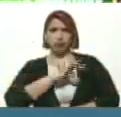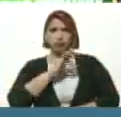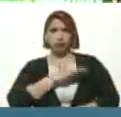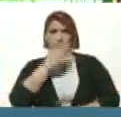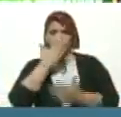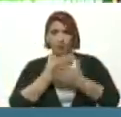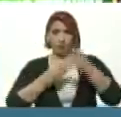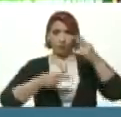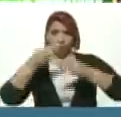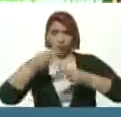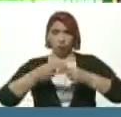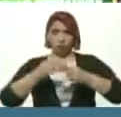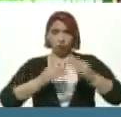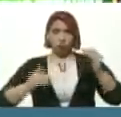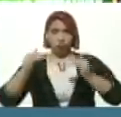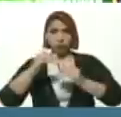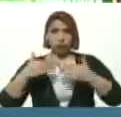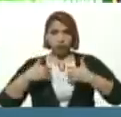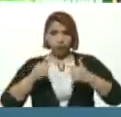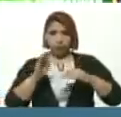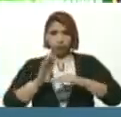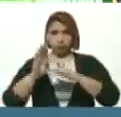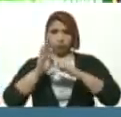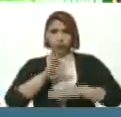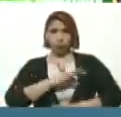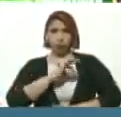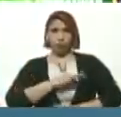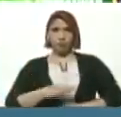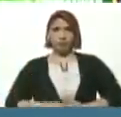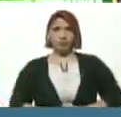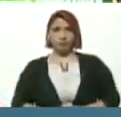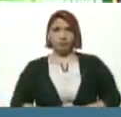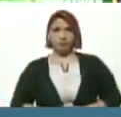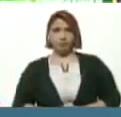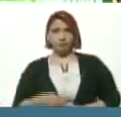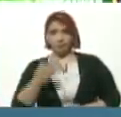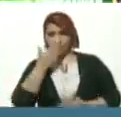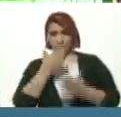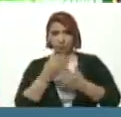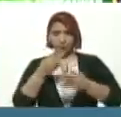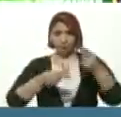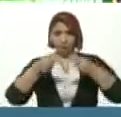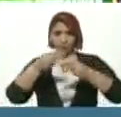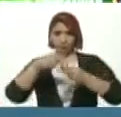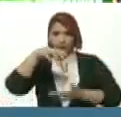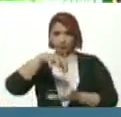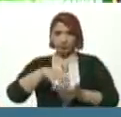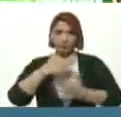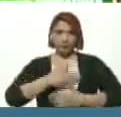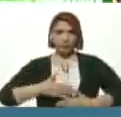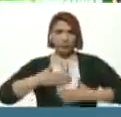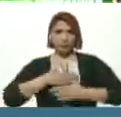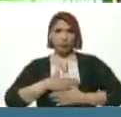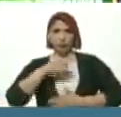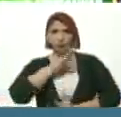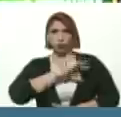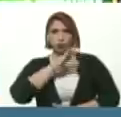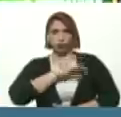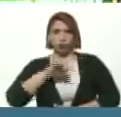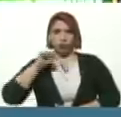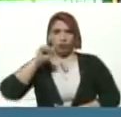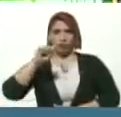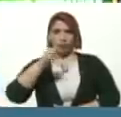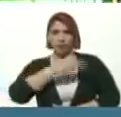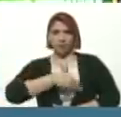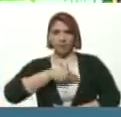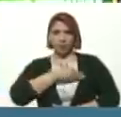Quien Máxima seguridad Social El frente De la construcción Del estado De bienestar Socialista De las